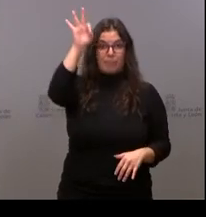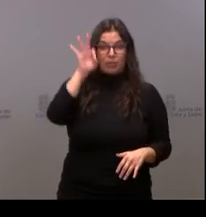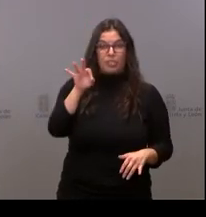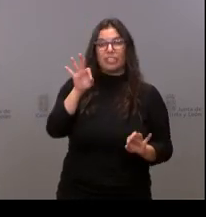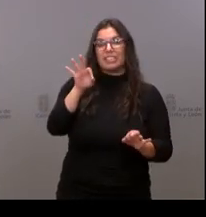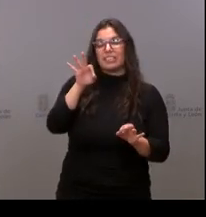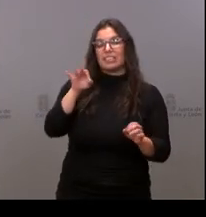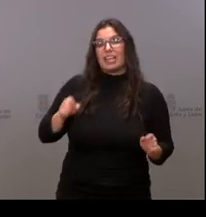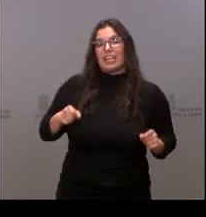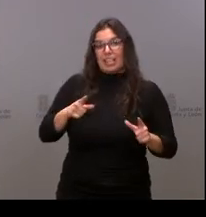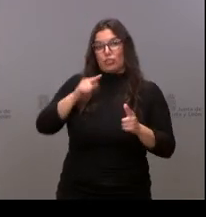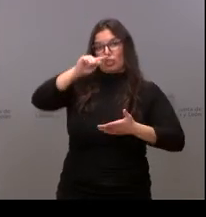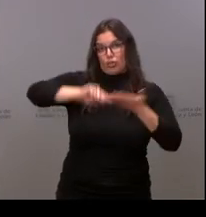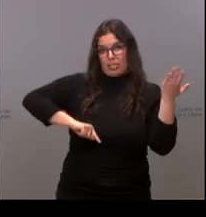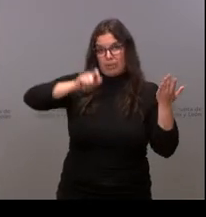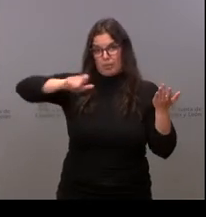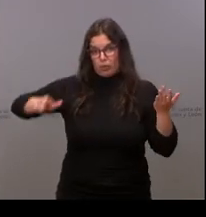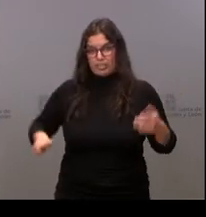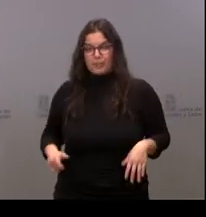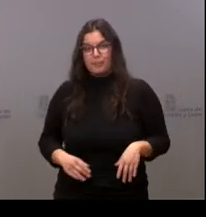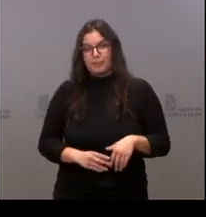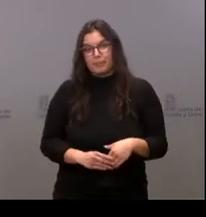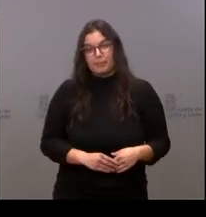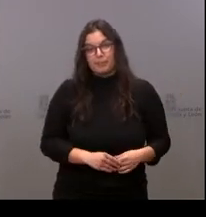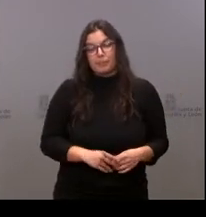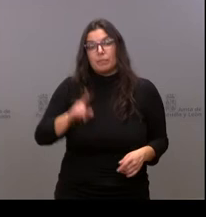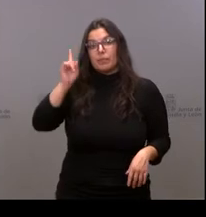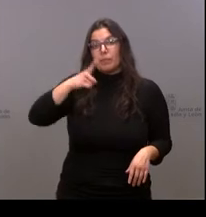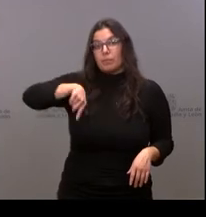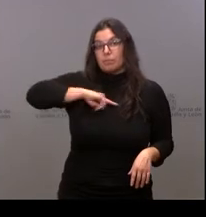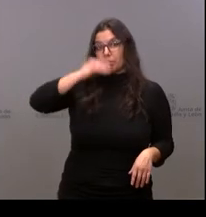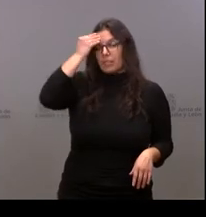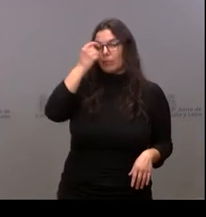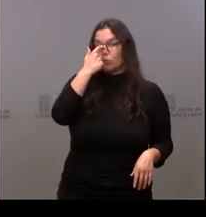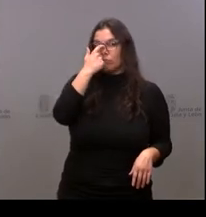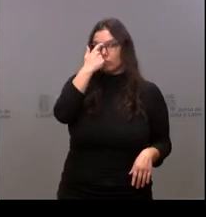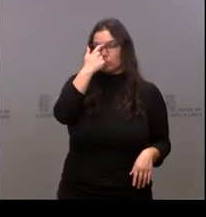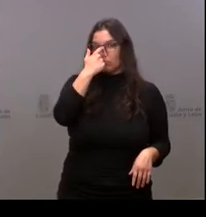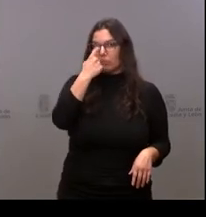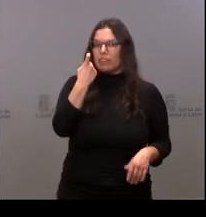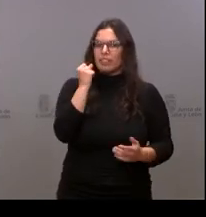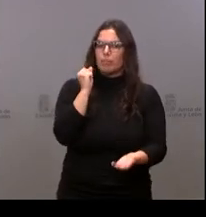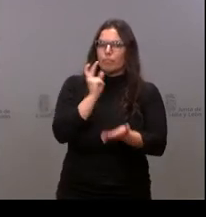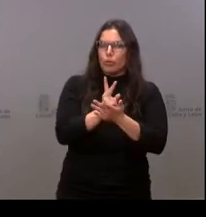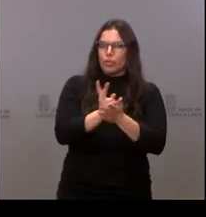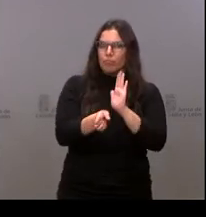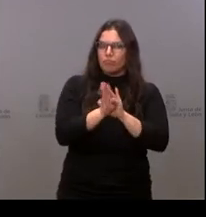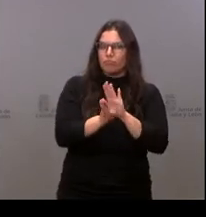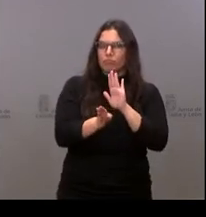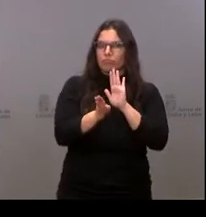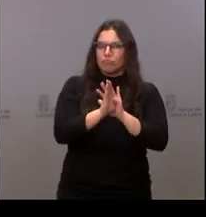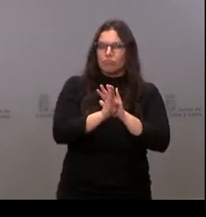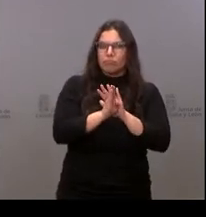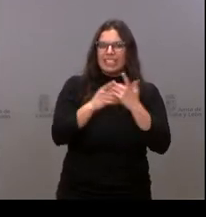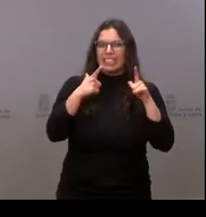costes laborales. También consideramos que hay que seguir apostando por los sectores tractores